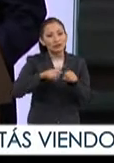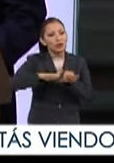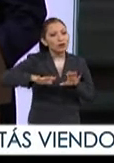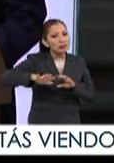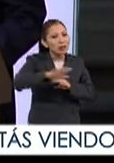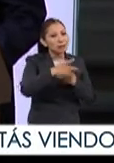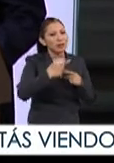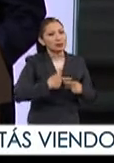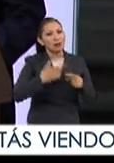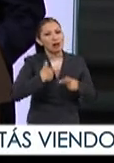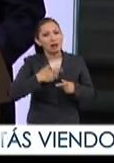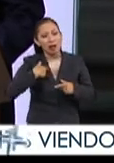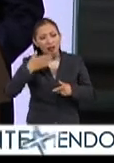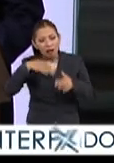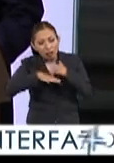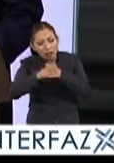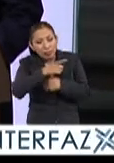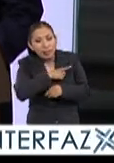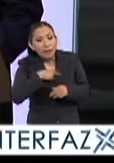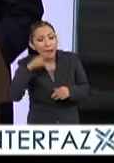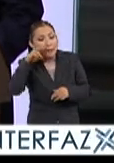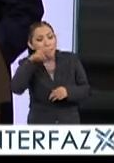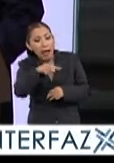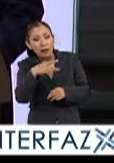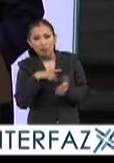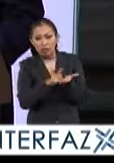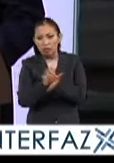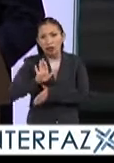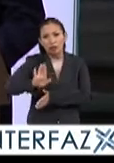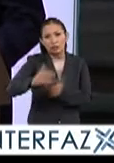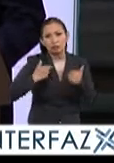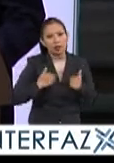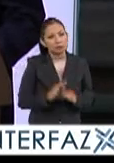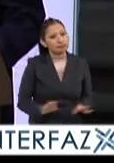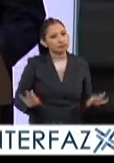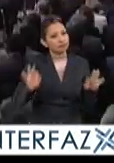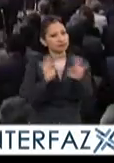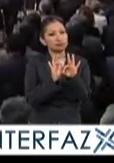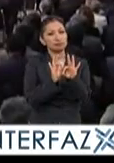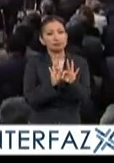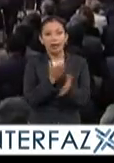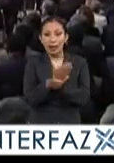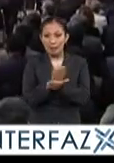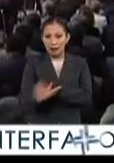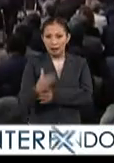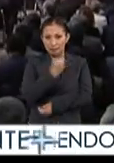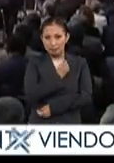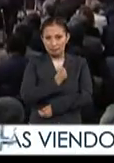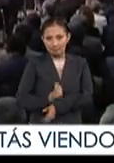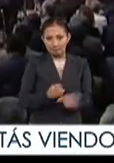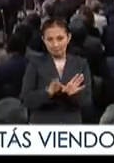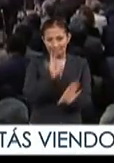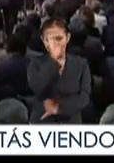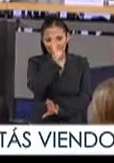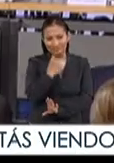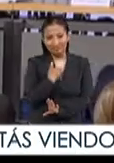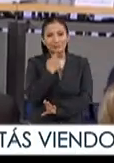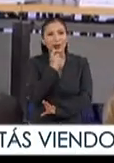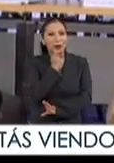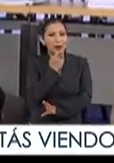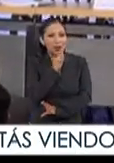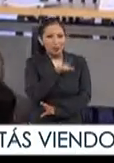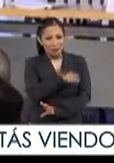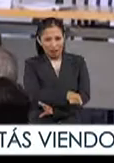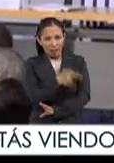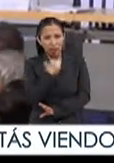y el acceso al mismo debe considerarse un derecho humano fundamental Por su parte el presidente electo Andrés Manuel López